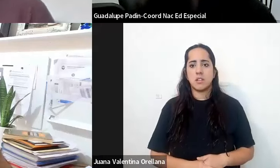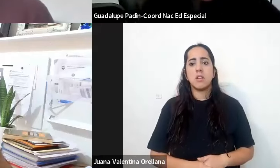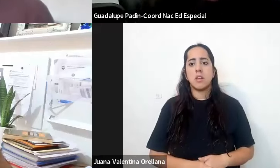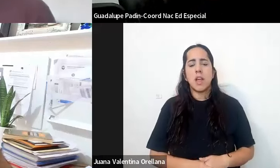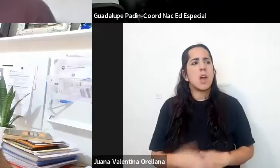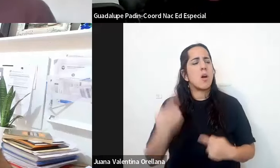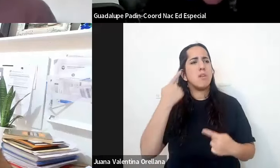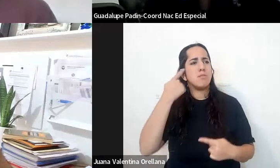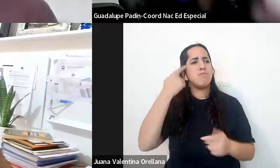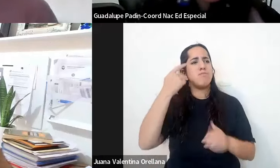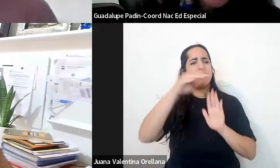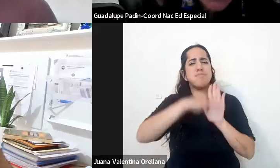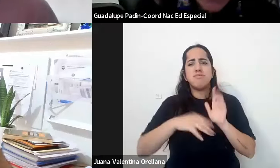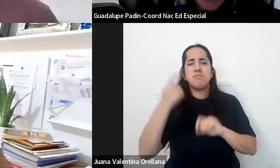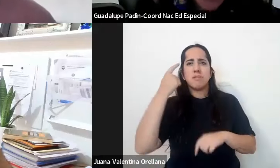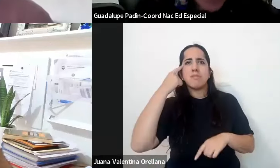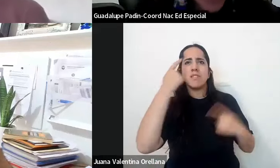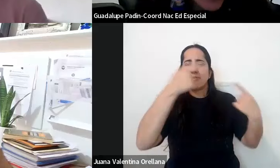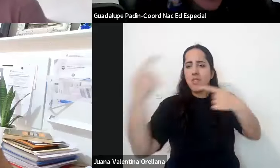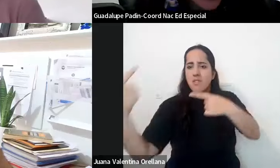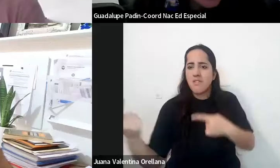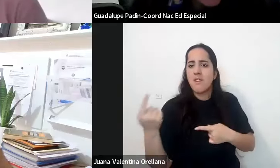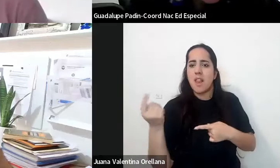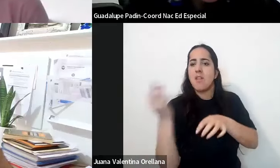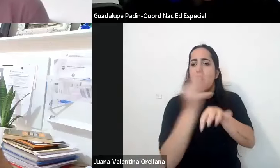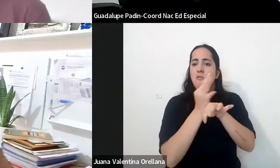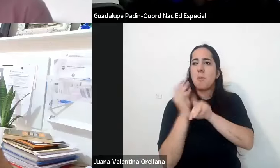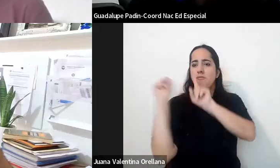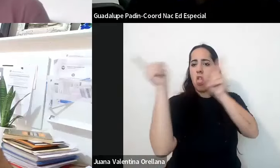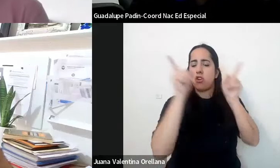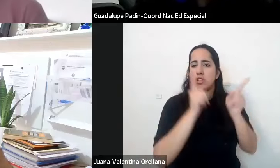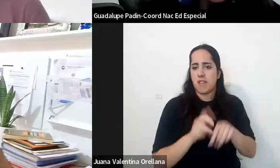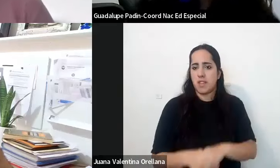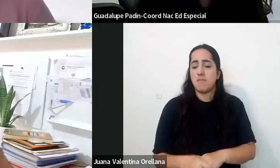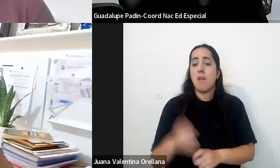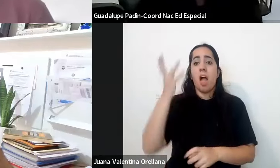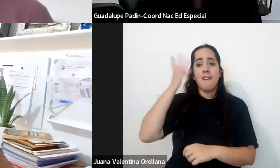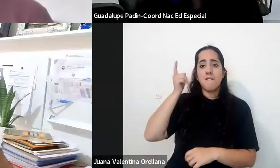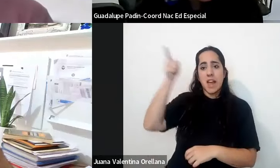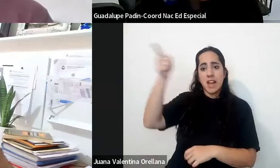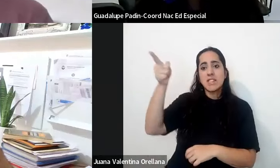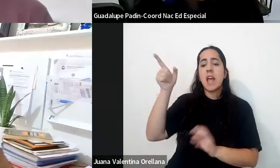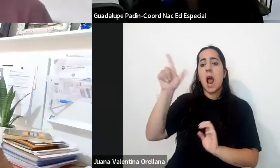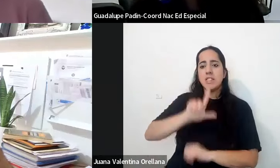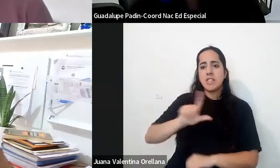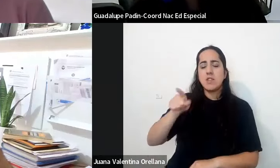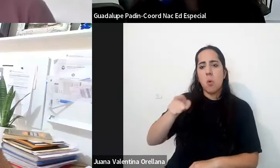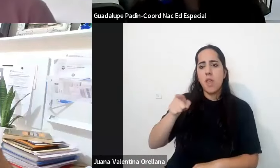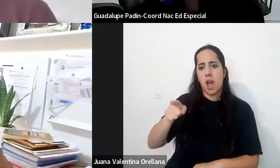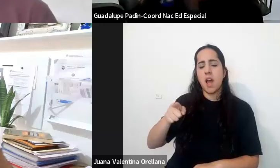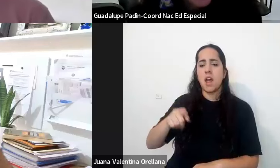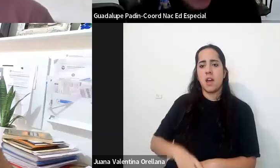divergentes en términos de cómo es pensada la formación para el otro centro en Francia con una licenciatura que después